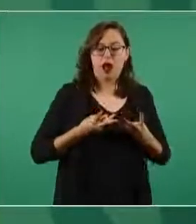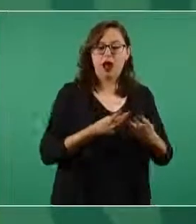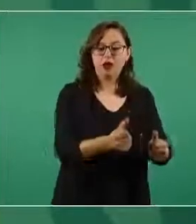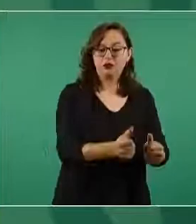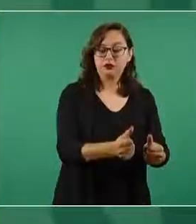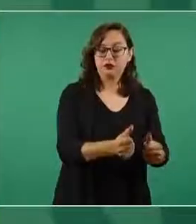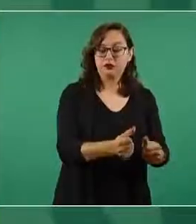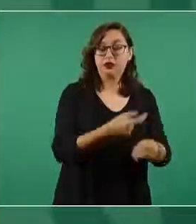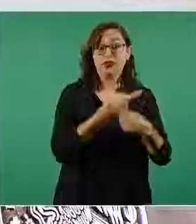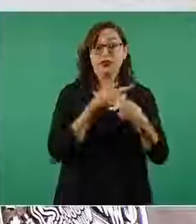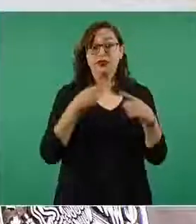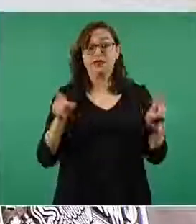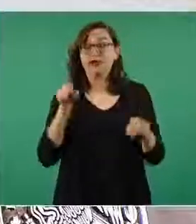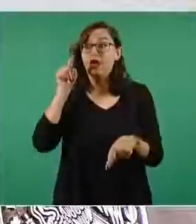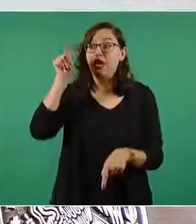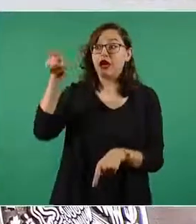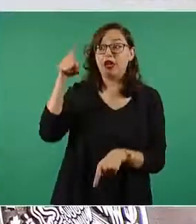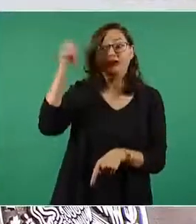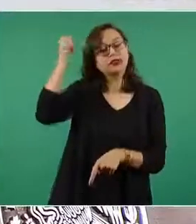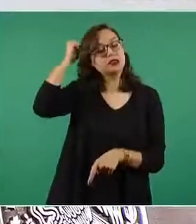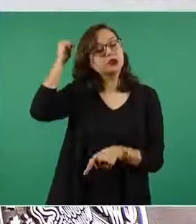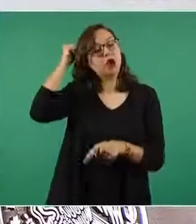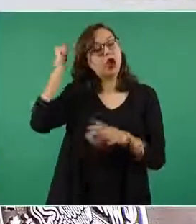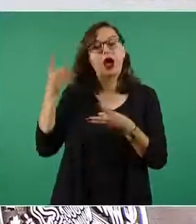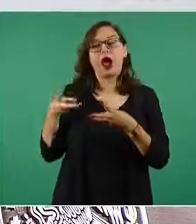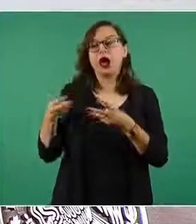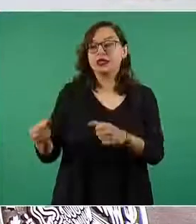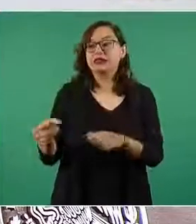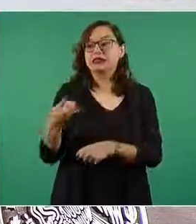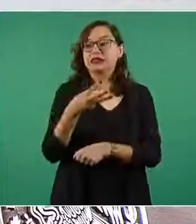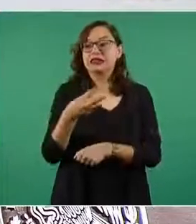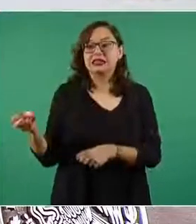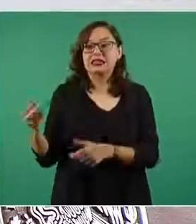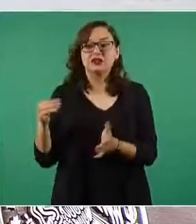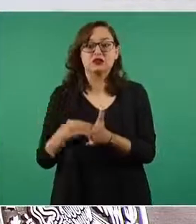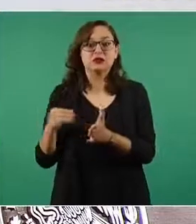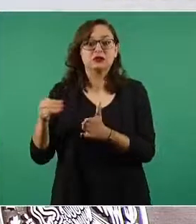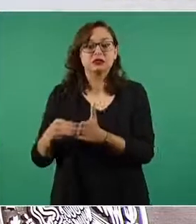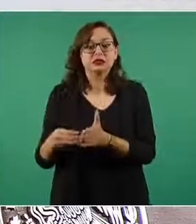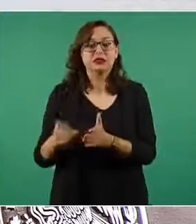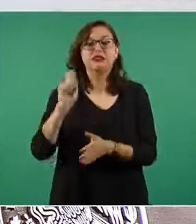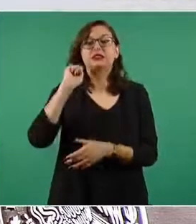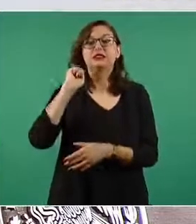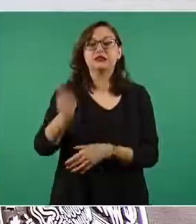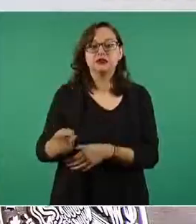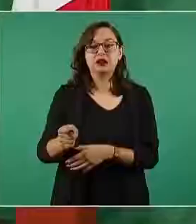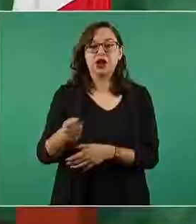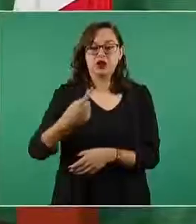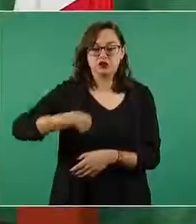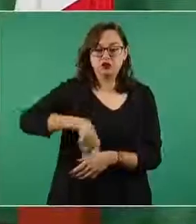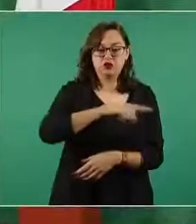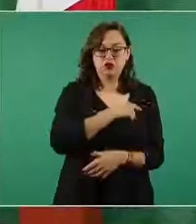iba a costar el proyecto de Texcoco, son 125 mil millones de ahorros.